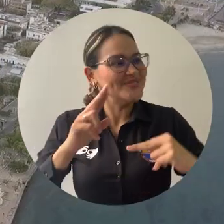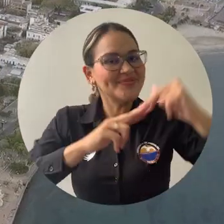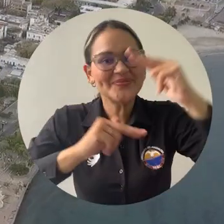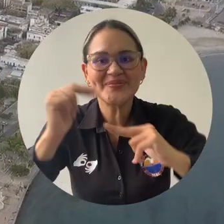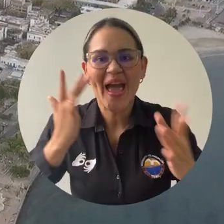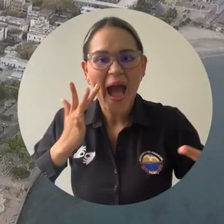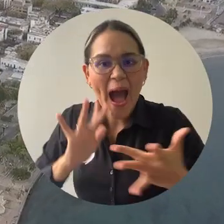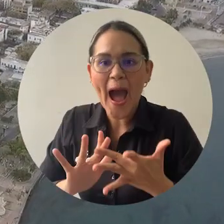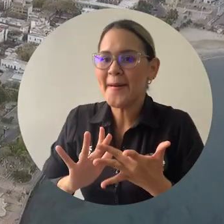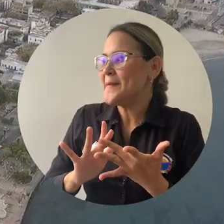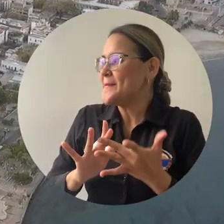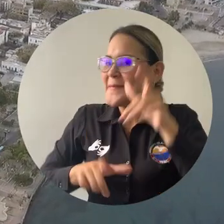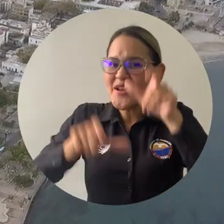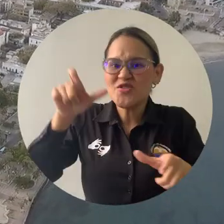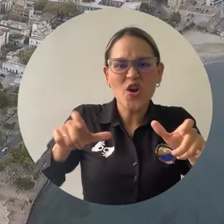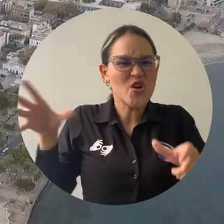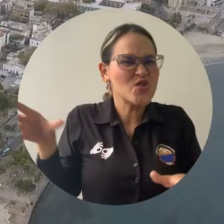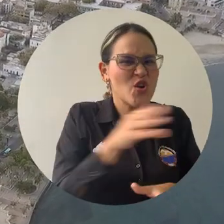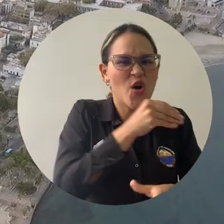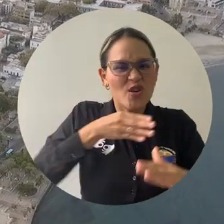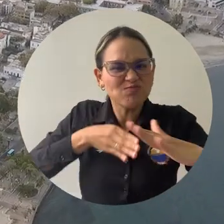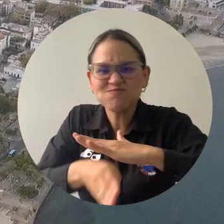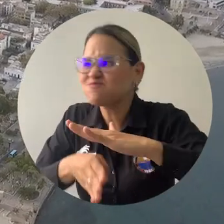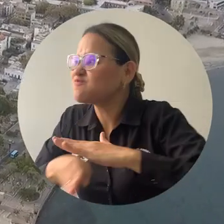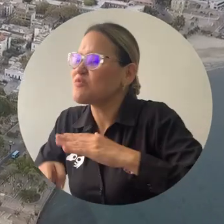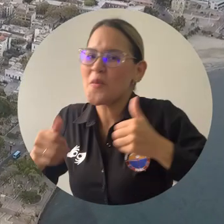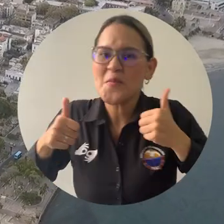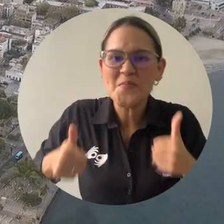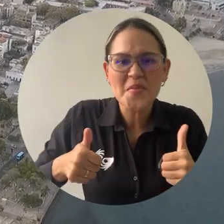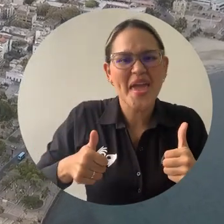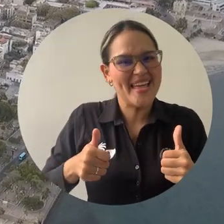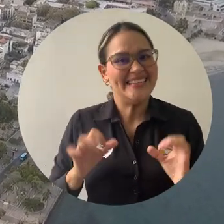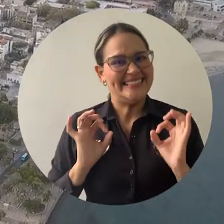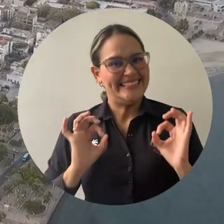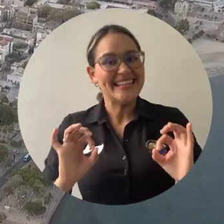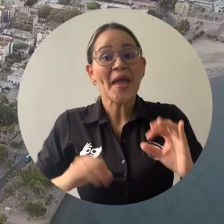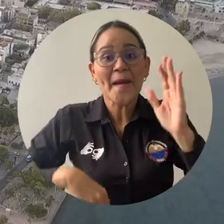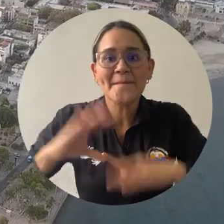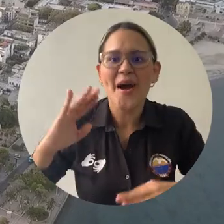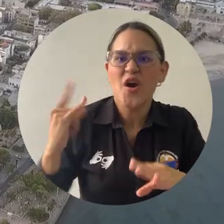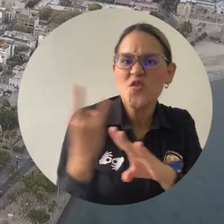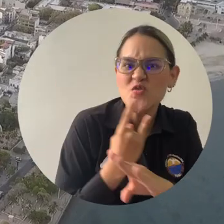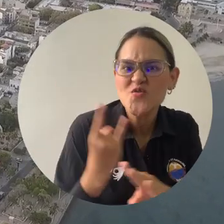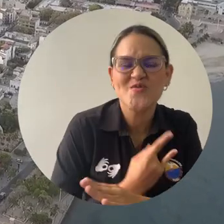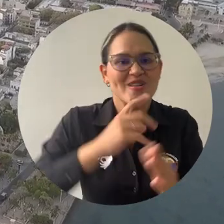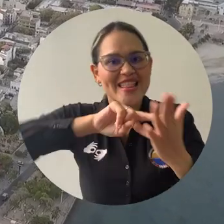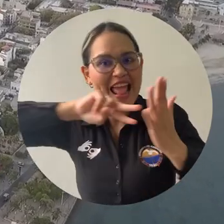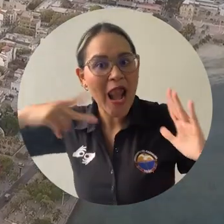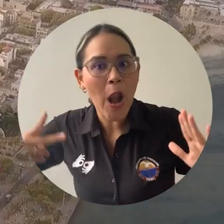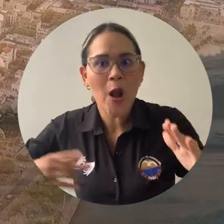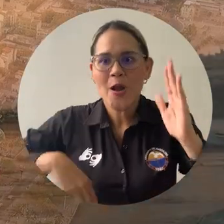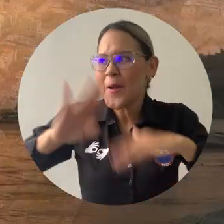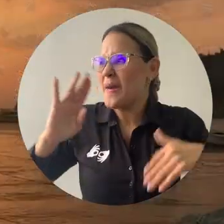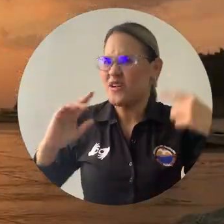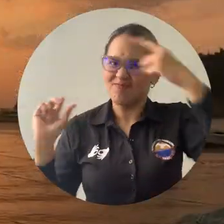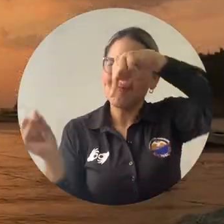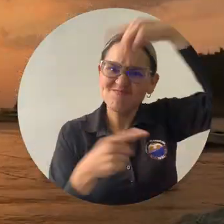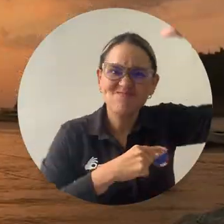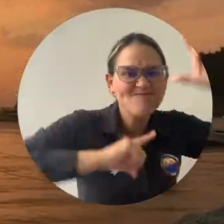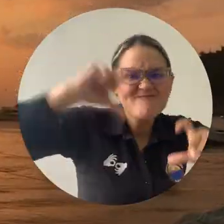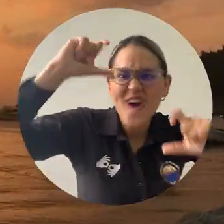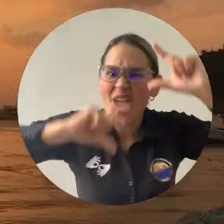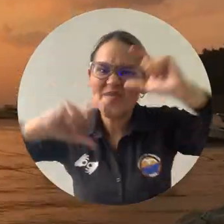infraestructura accesible, sostenible, que haga uso de las tecnologías y de los avances para tener un desarrollo